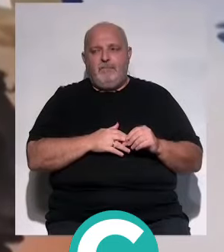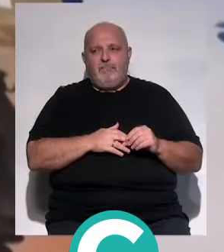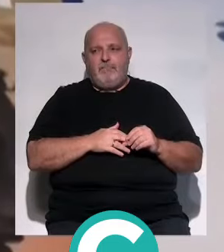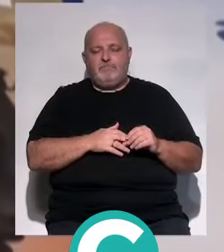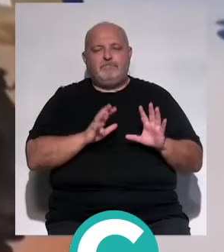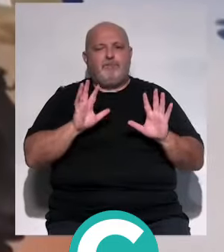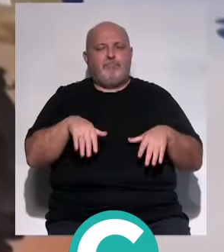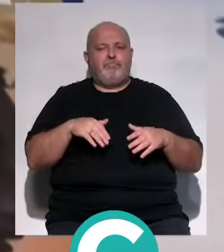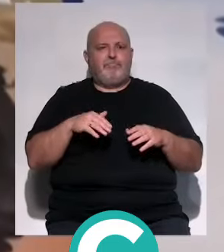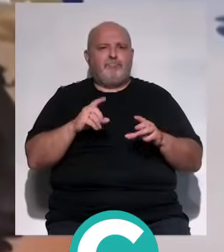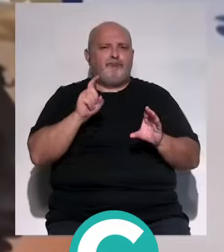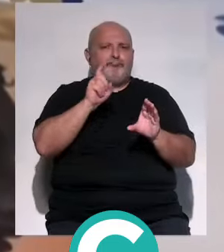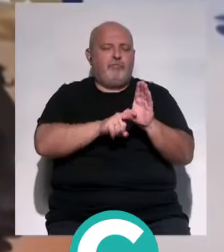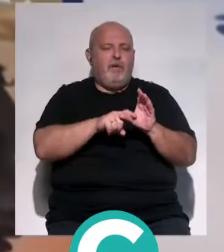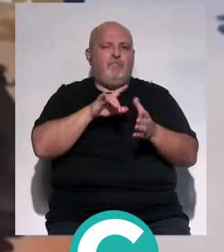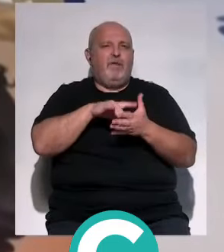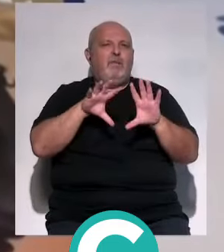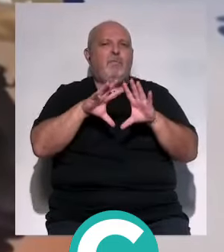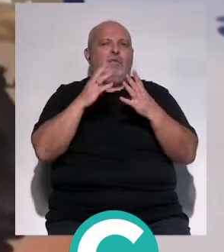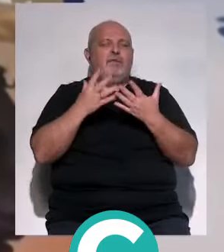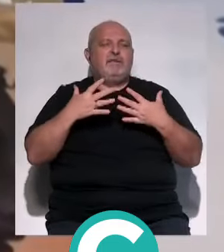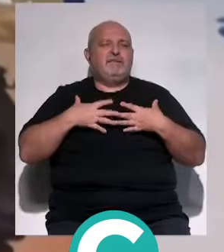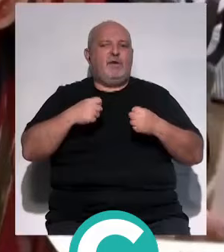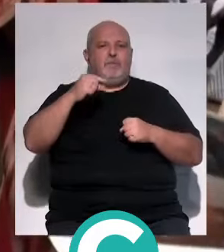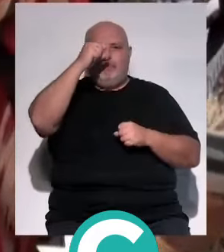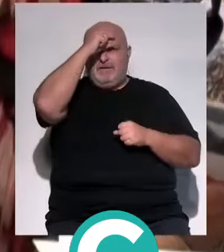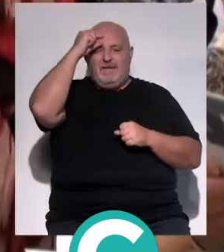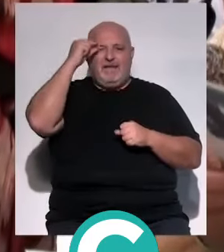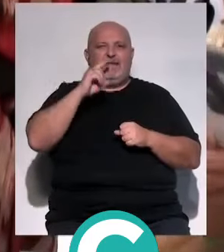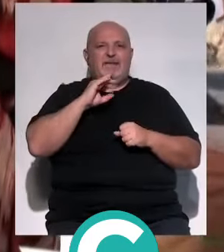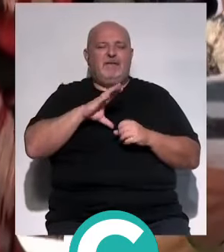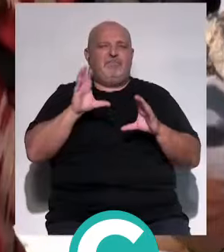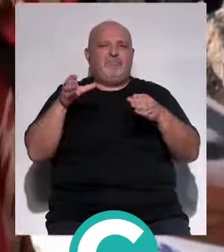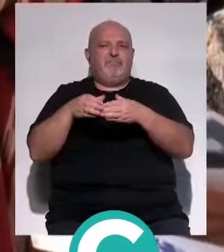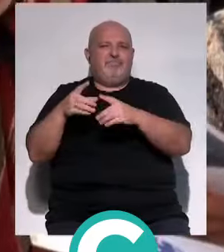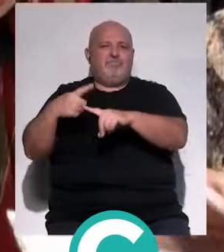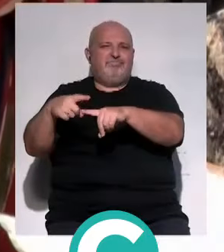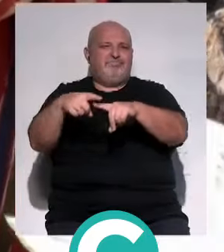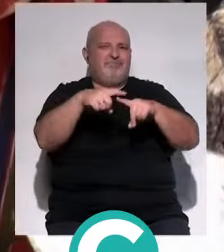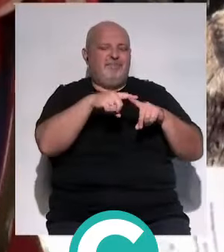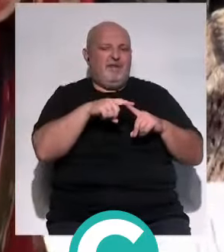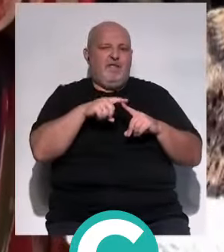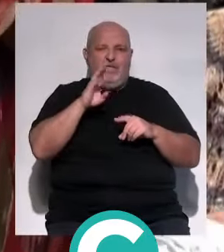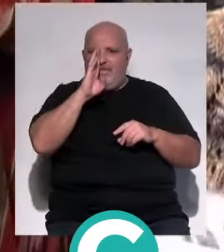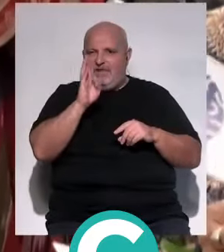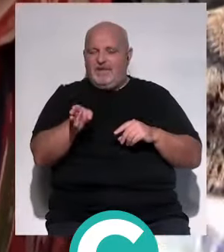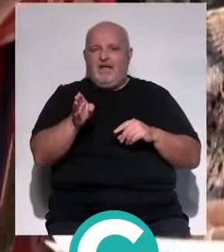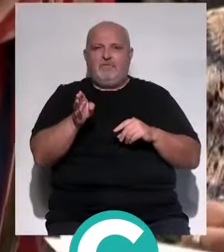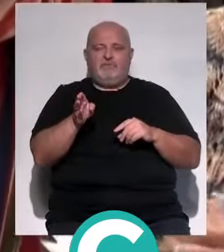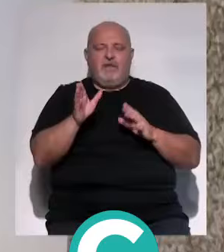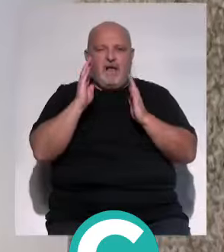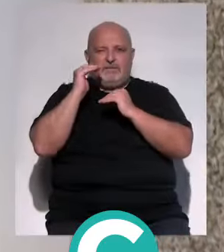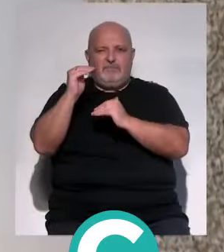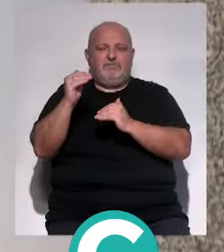Cádiz se ha sumado al Día Mundial de la Salud Mental a través de los colectivos que trabajan de forma directa y